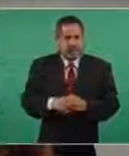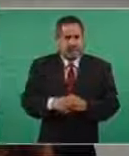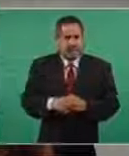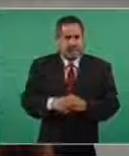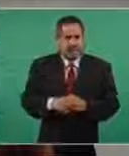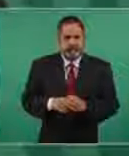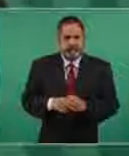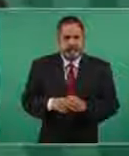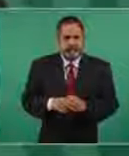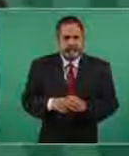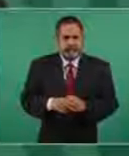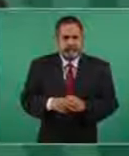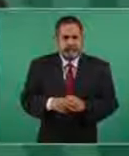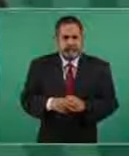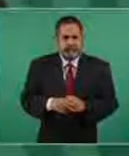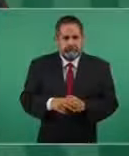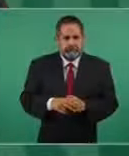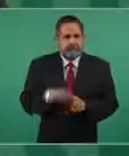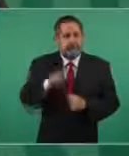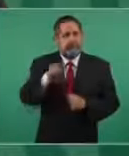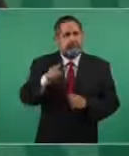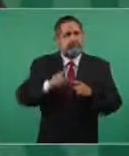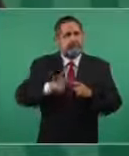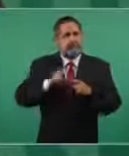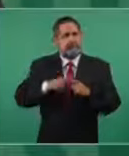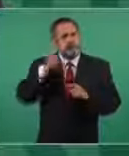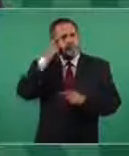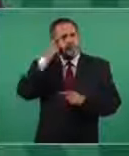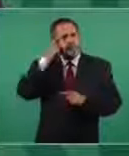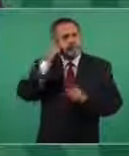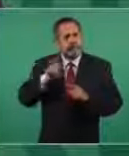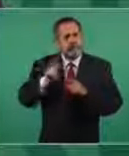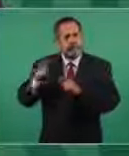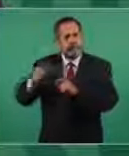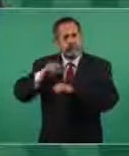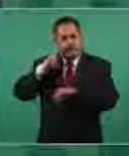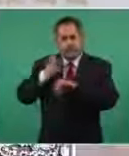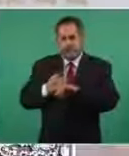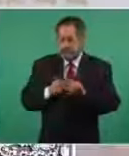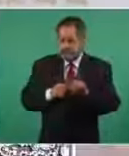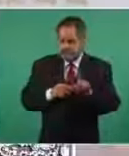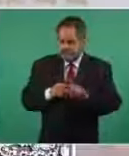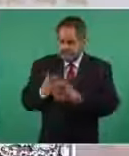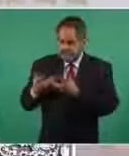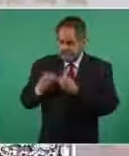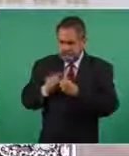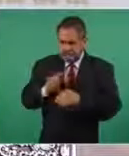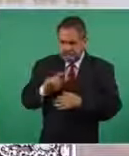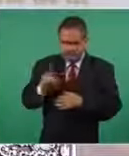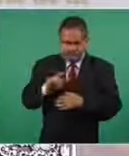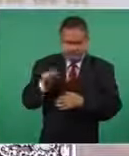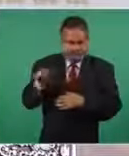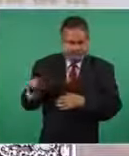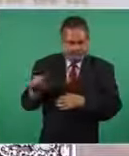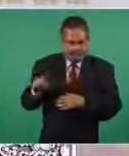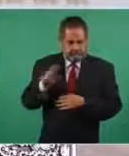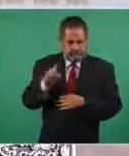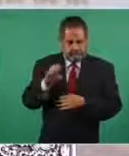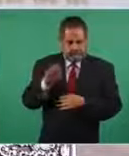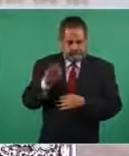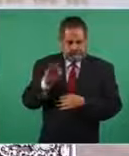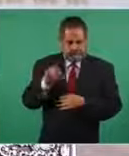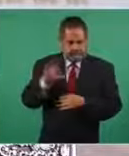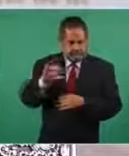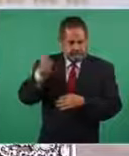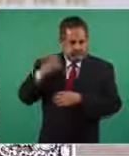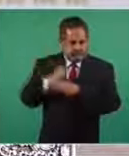los vamos a atender porque no va a acompañarme ahora la maestra Delfina, que tiene